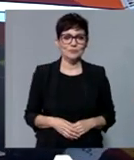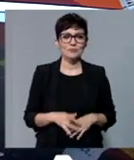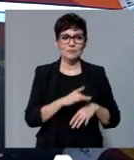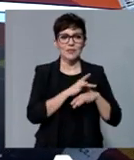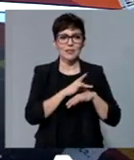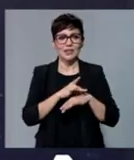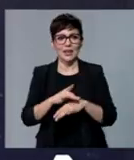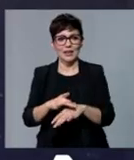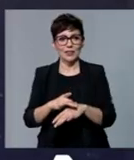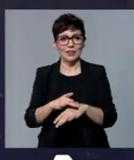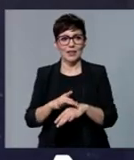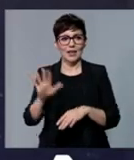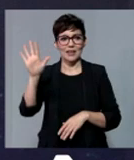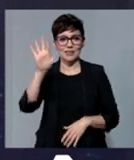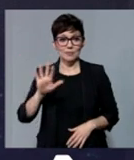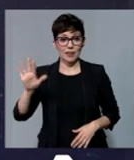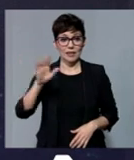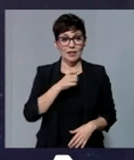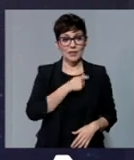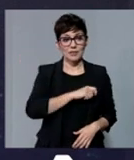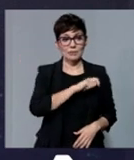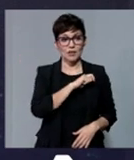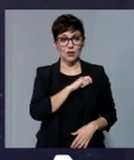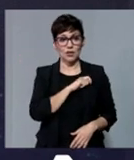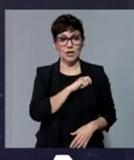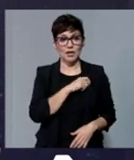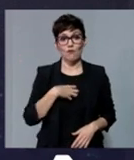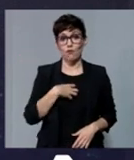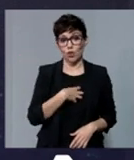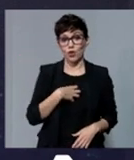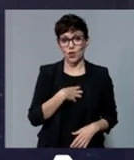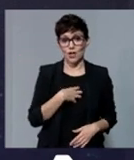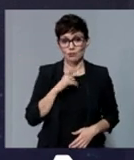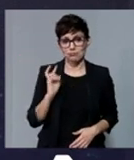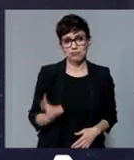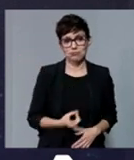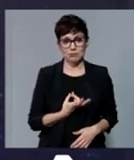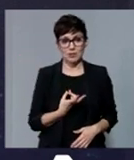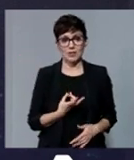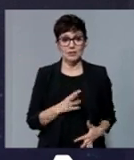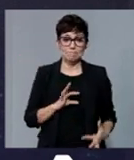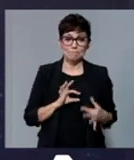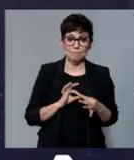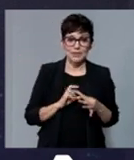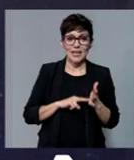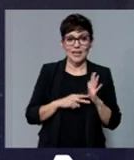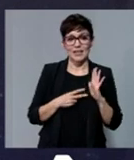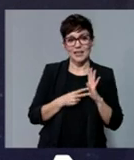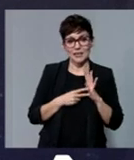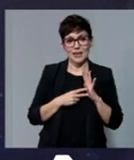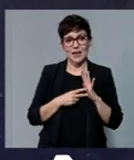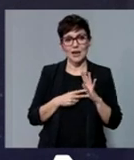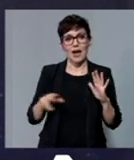Española tendrá muchísimos funcionarios y está muy relacionada, evidentemente, con la ingeniería, la ingeniería aeroespacial,